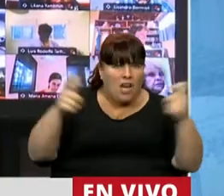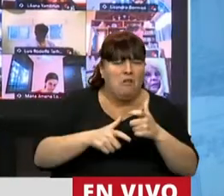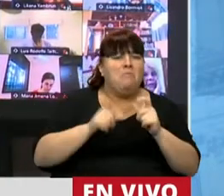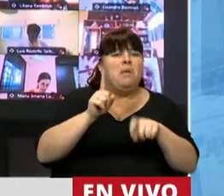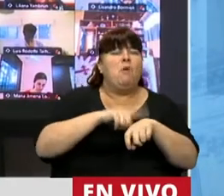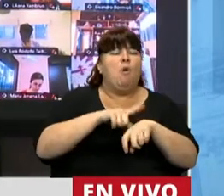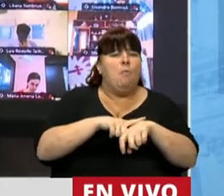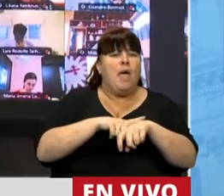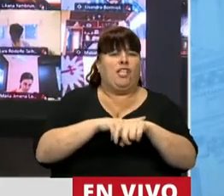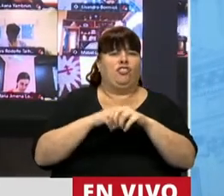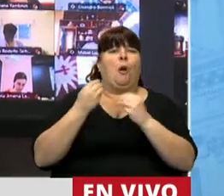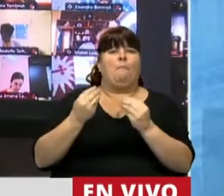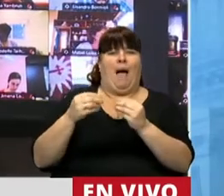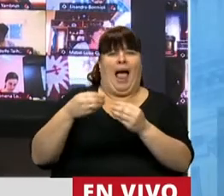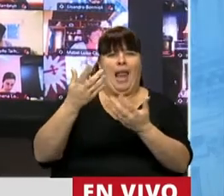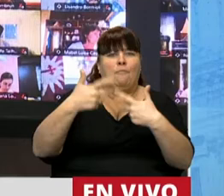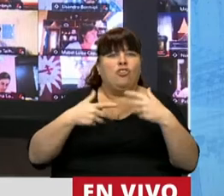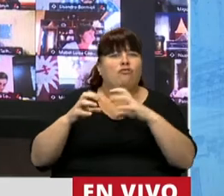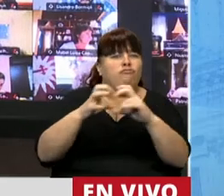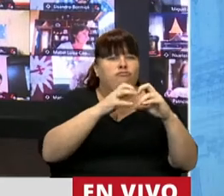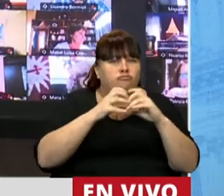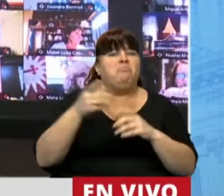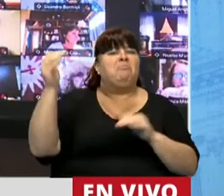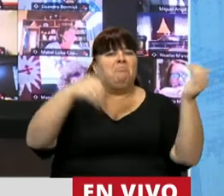el momento del tratamiento de este proyecto.